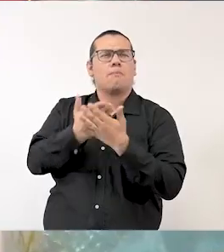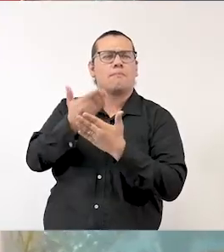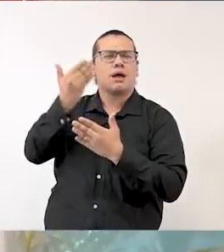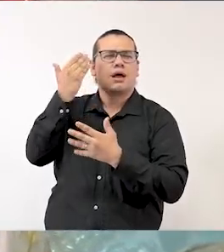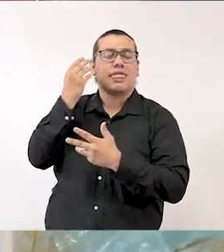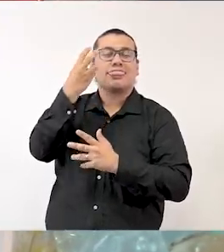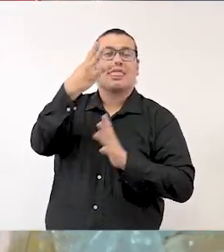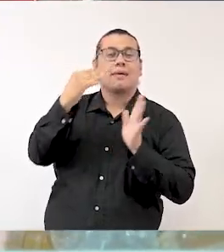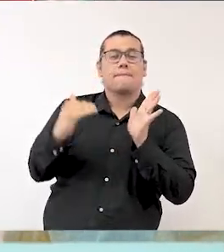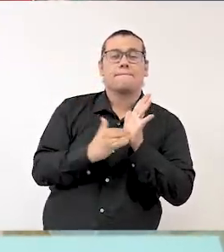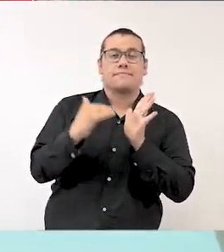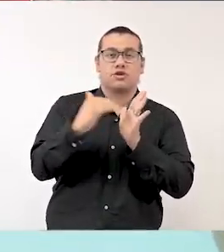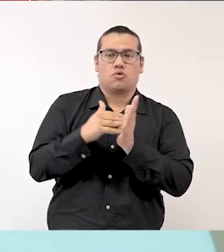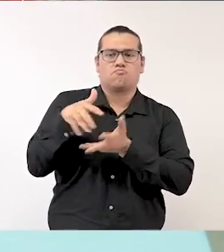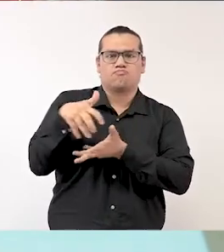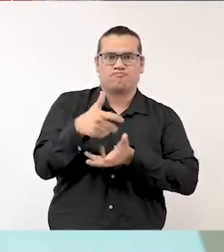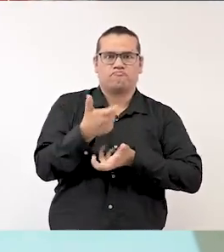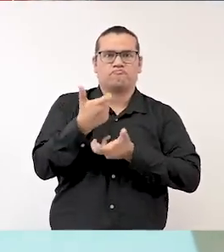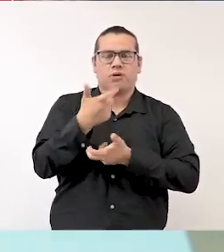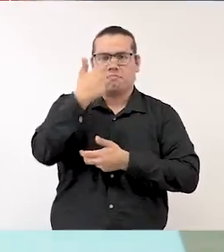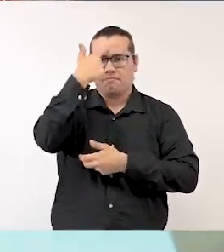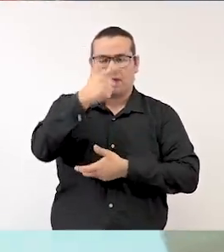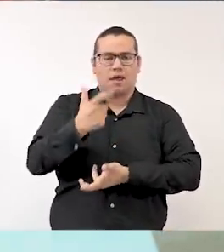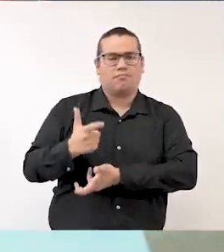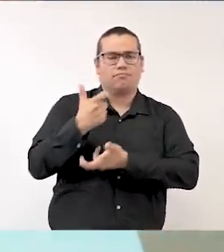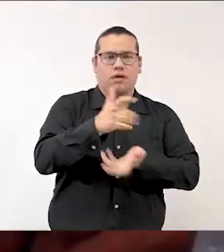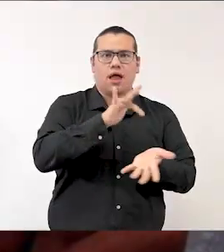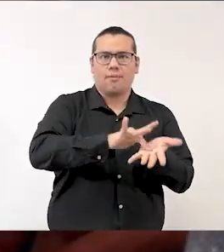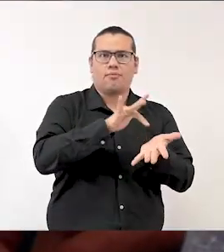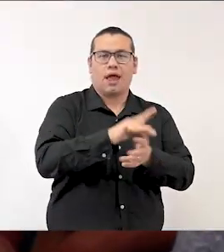millones de pesos para invertir en investigación y desarrollo.